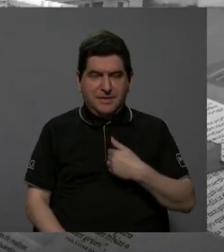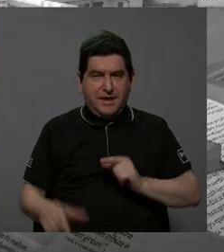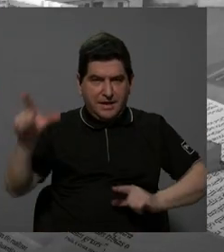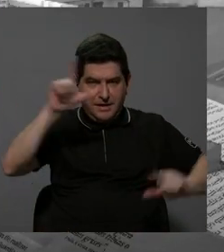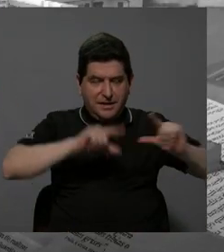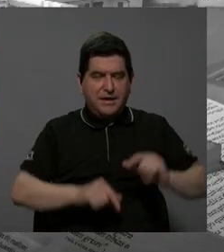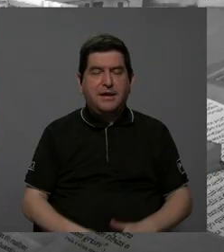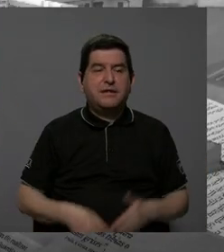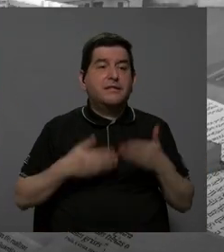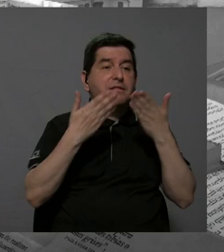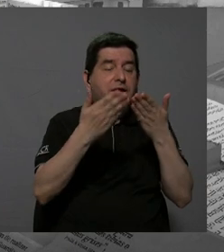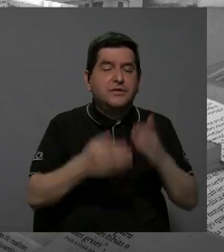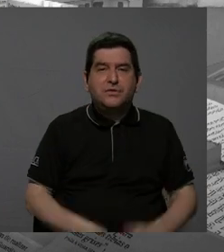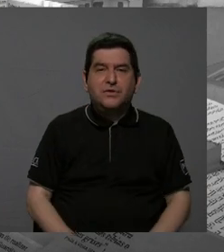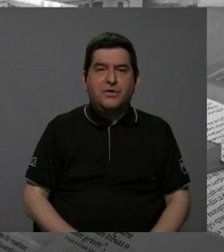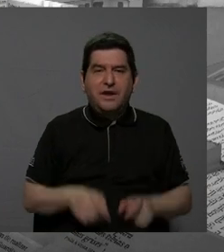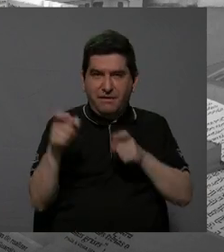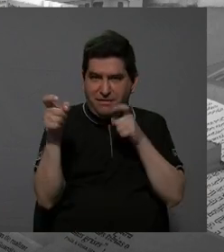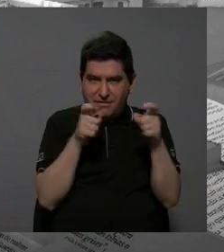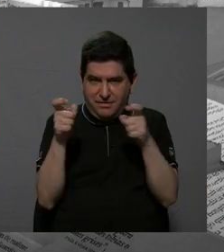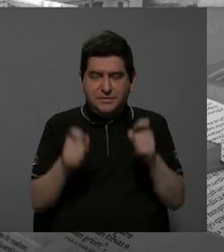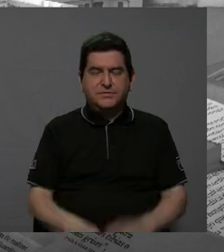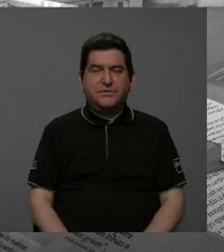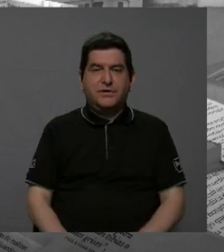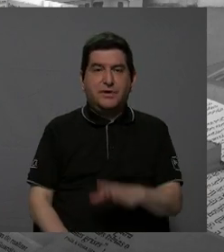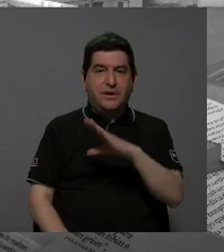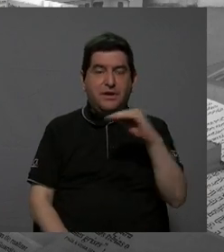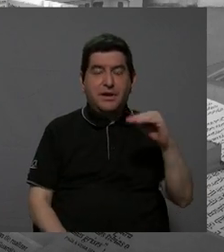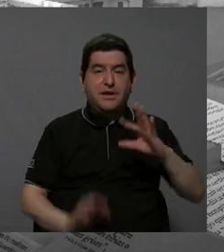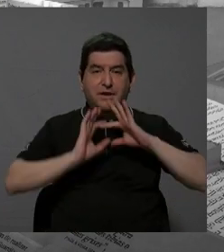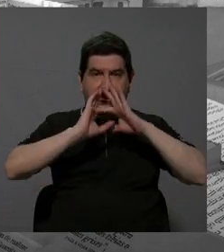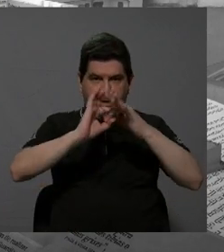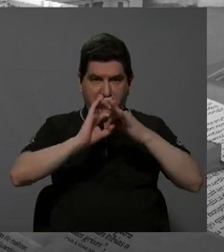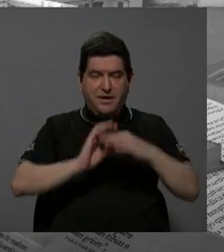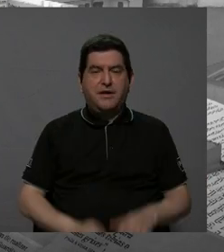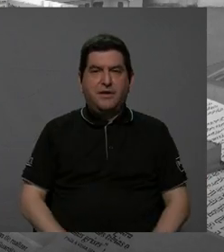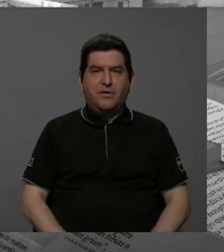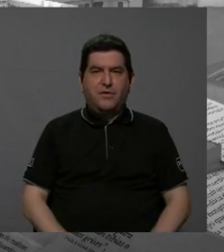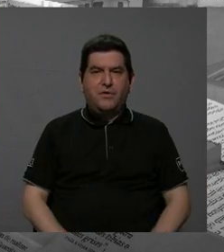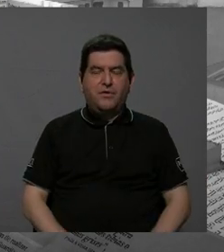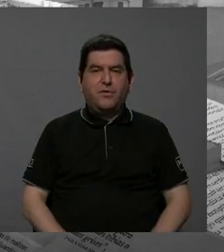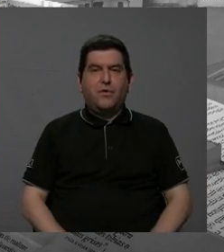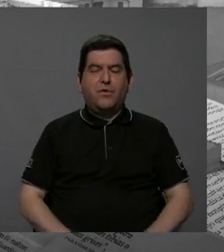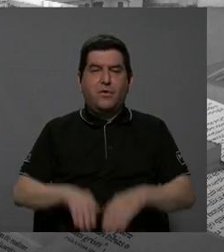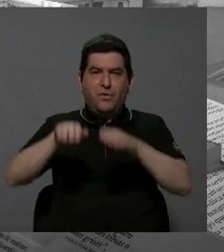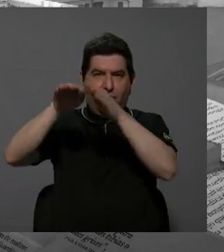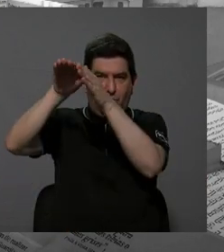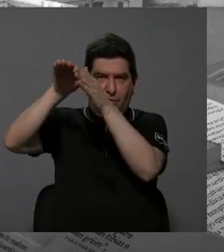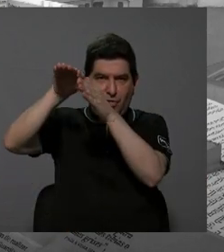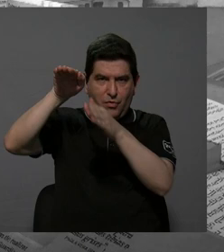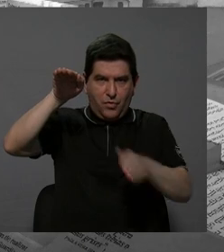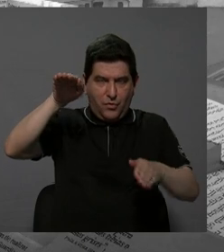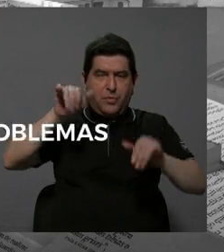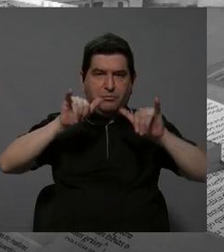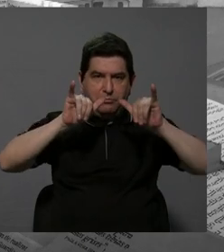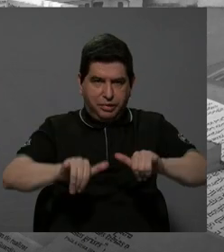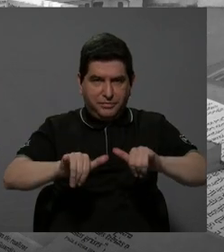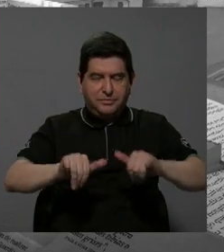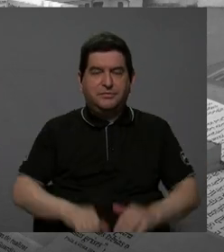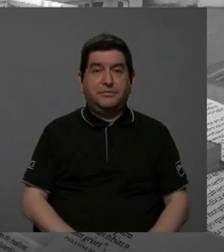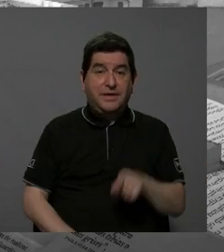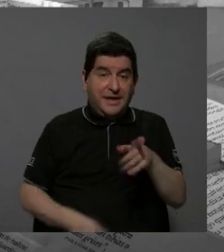Y no quiero terminar sin mencionar también aspectos relacionados con la estabilidad de los taludes de la carretera.